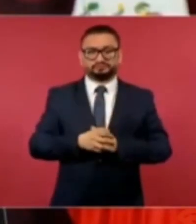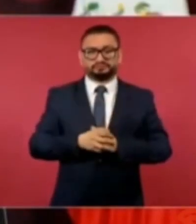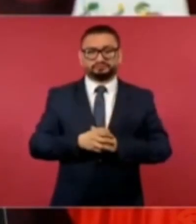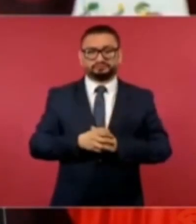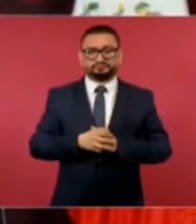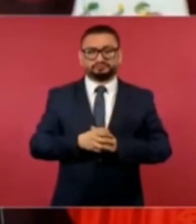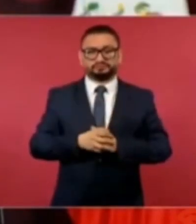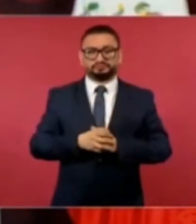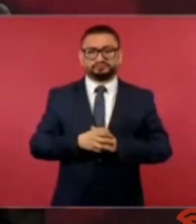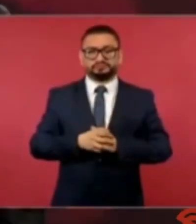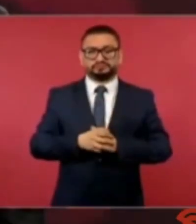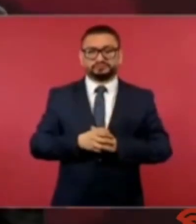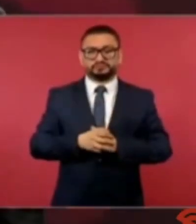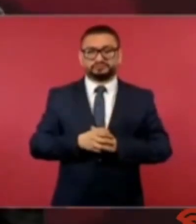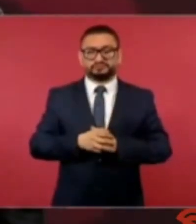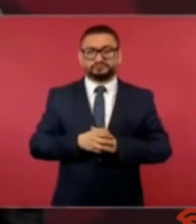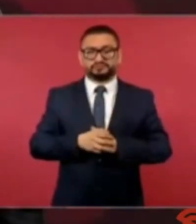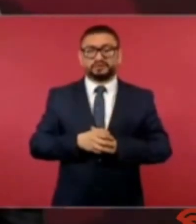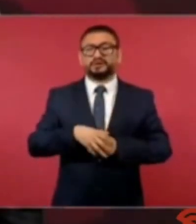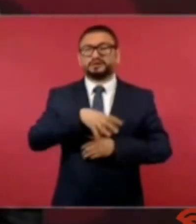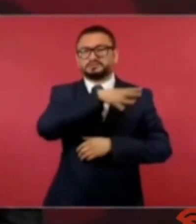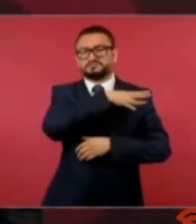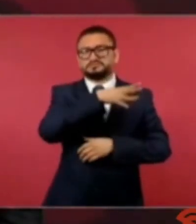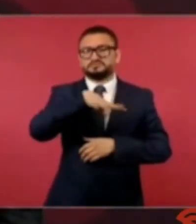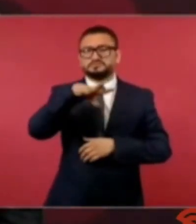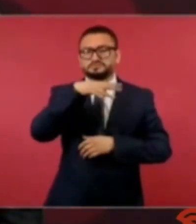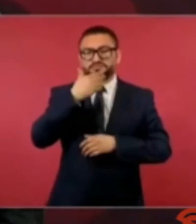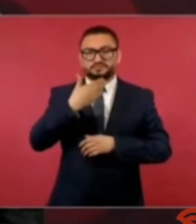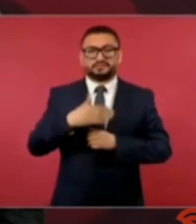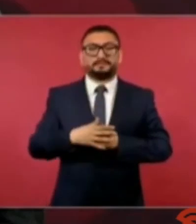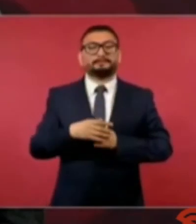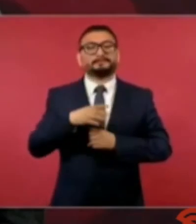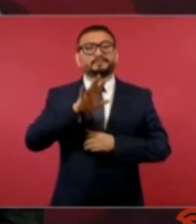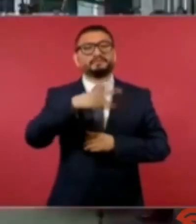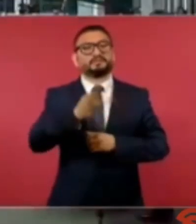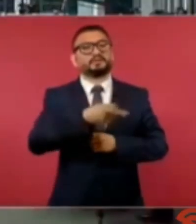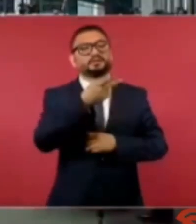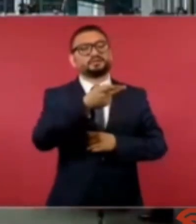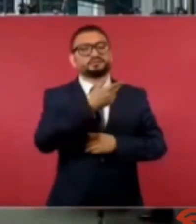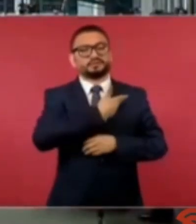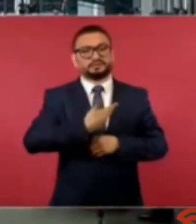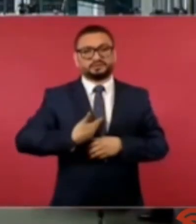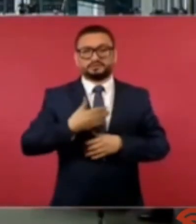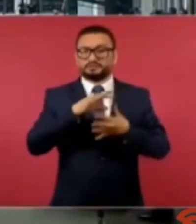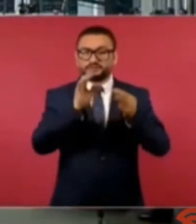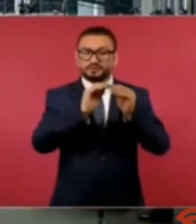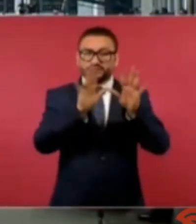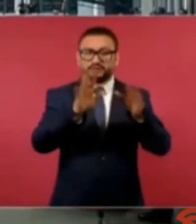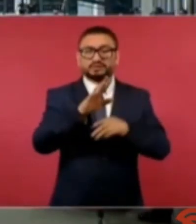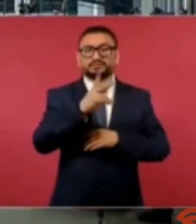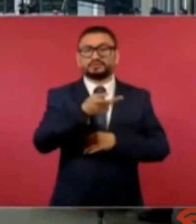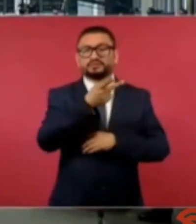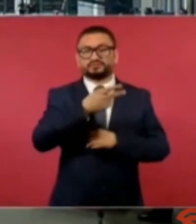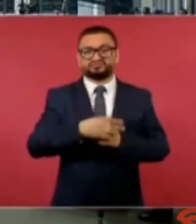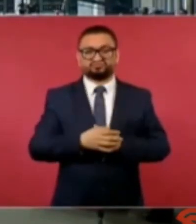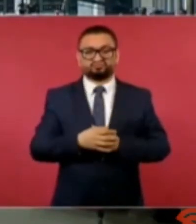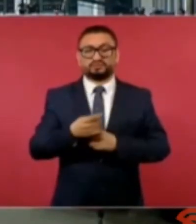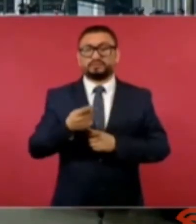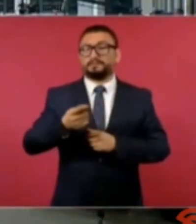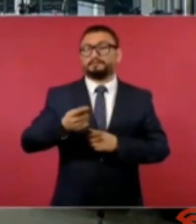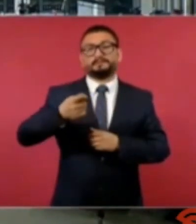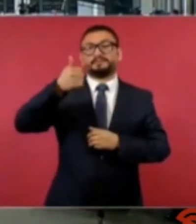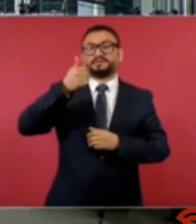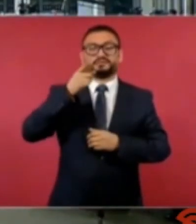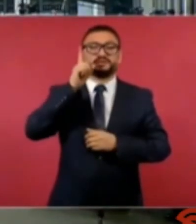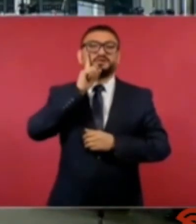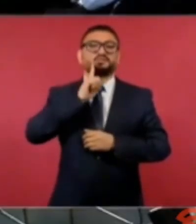muy buenos generales de división le preguntaba presidente perdón nada más para aclarar la primera mujer la